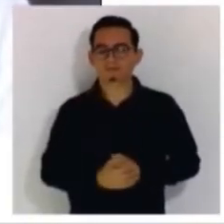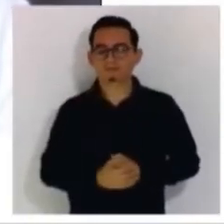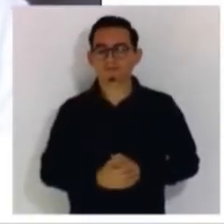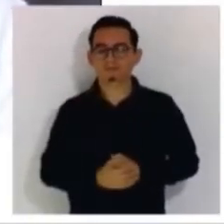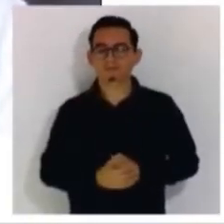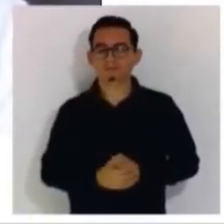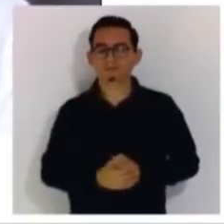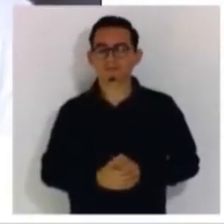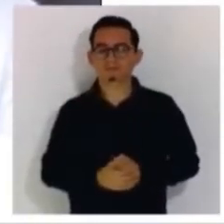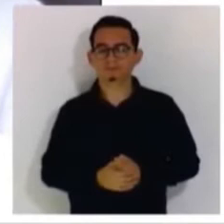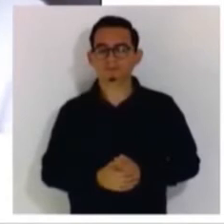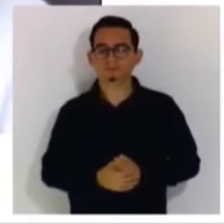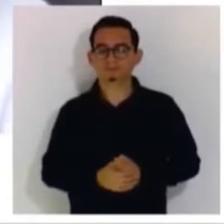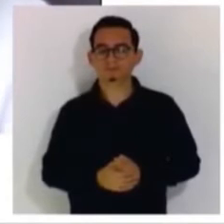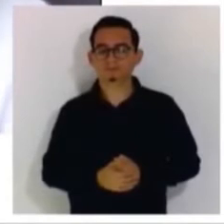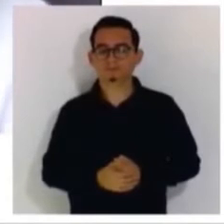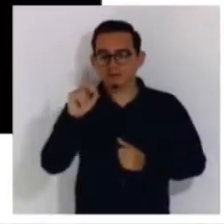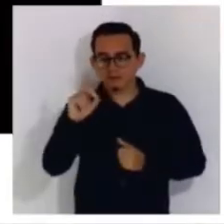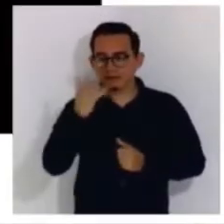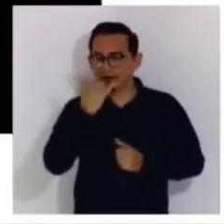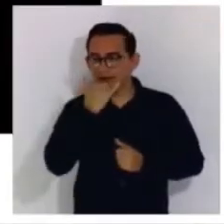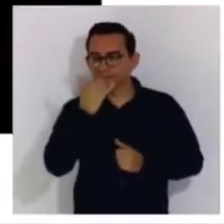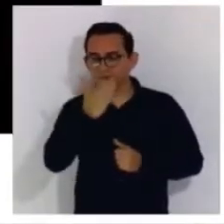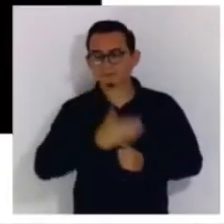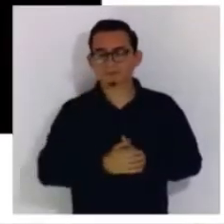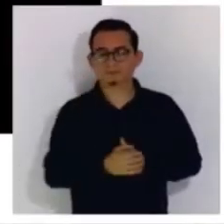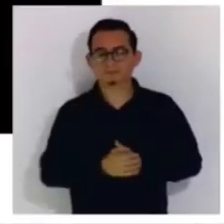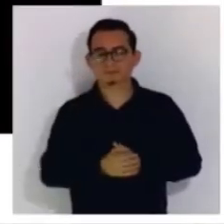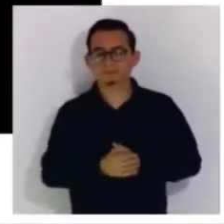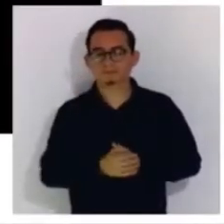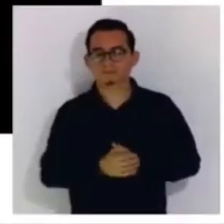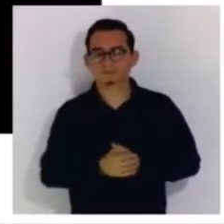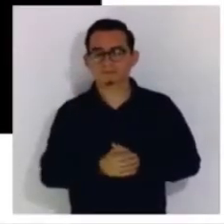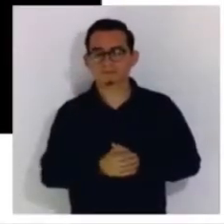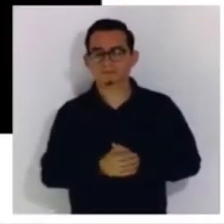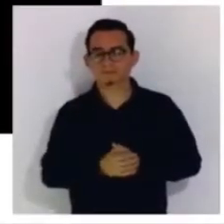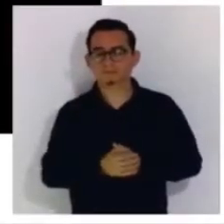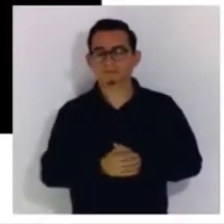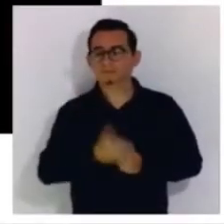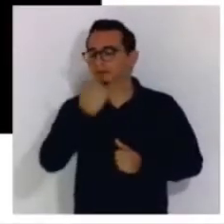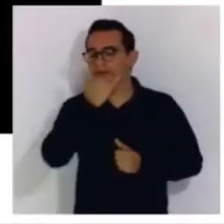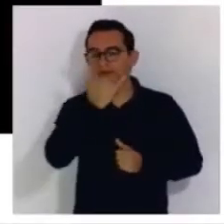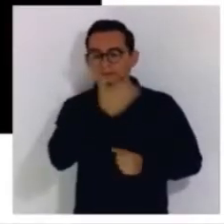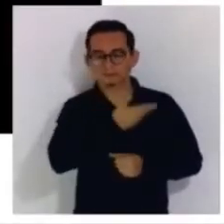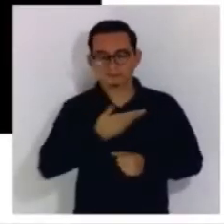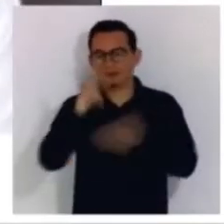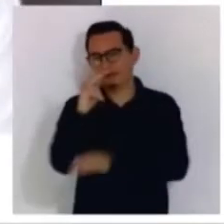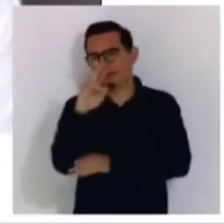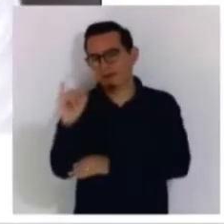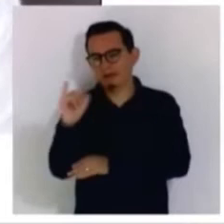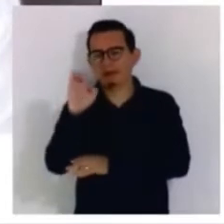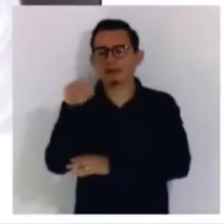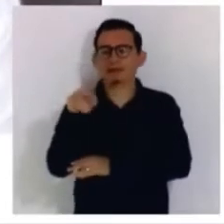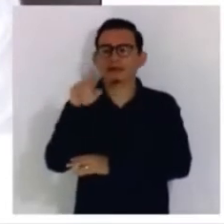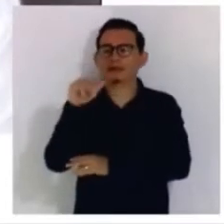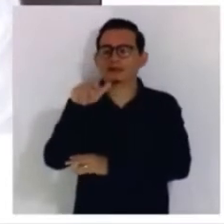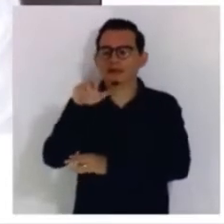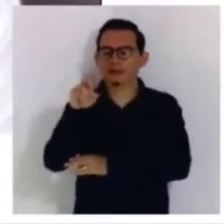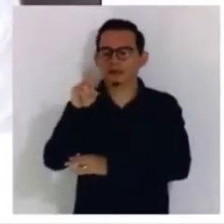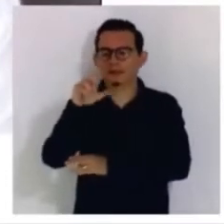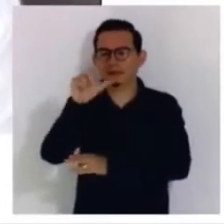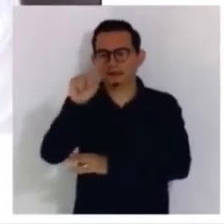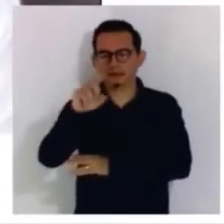Muchas gracias, consejera presidenta. Presidenta, buenas tardes ya a todos y a todas. Adelante, por favor.